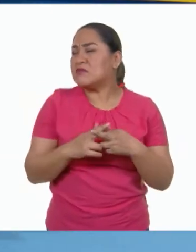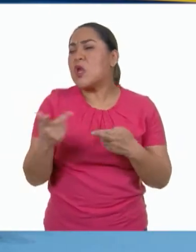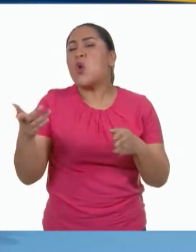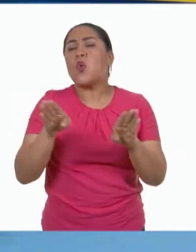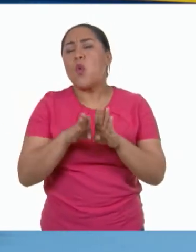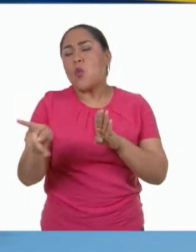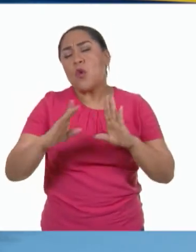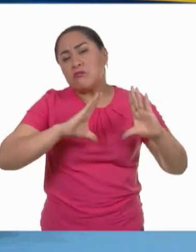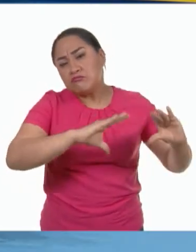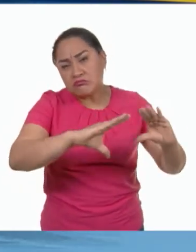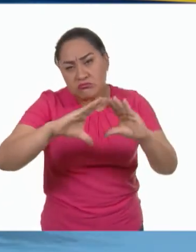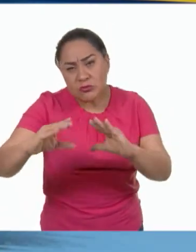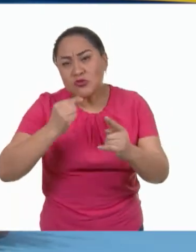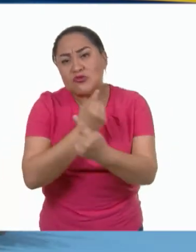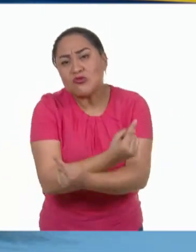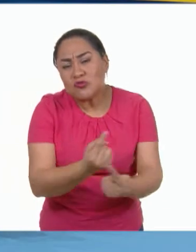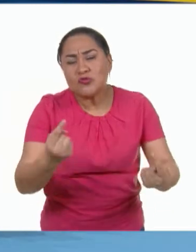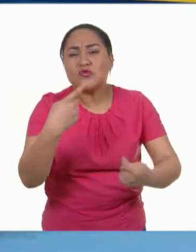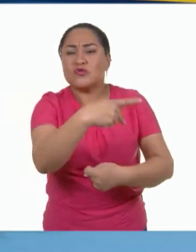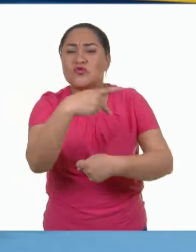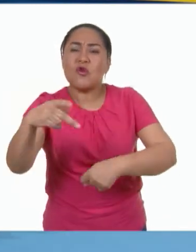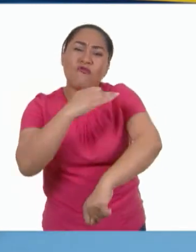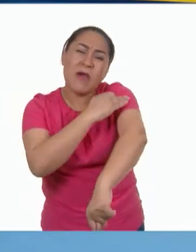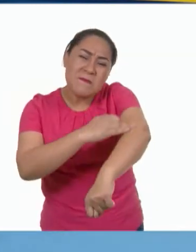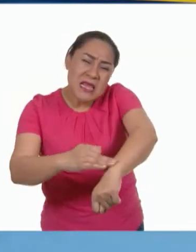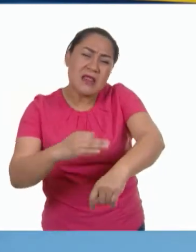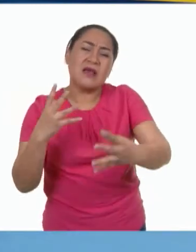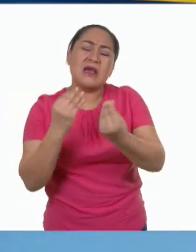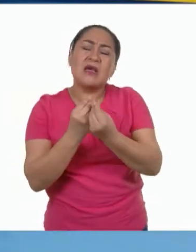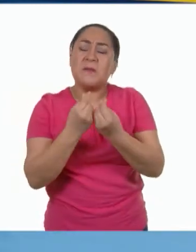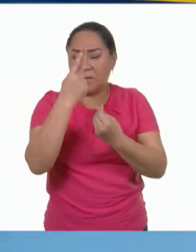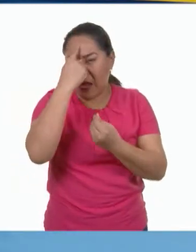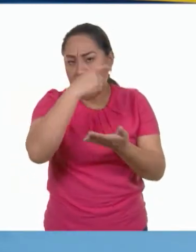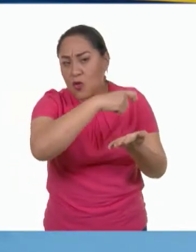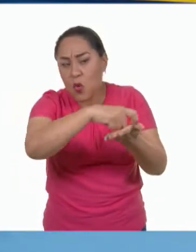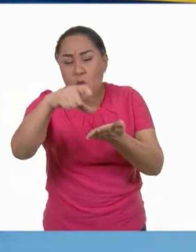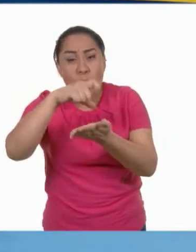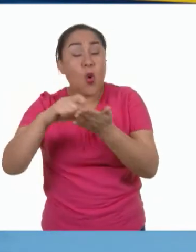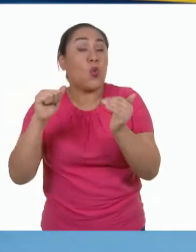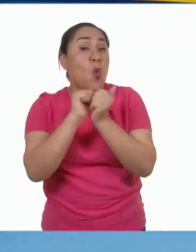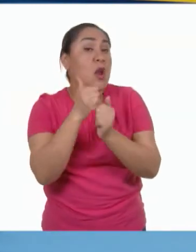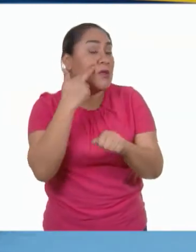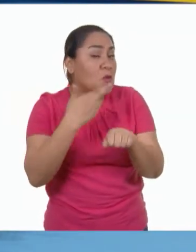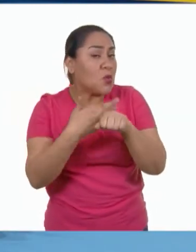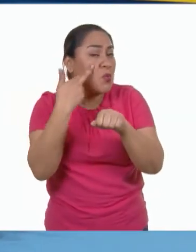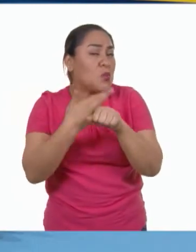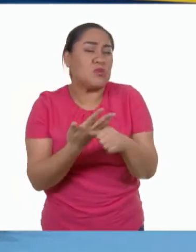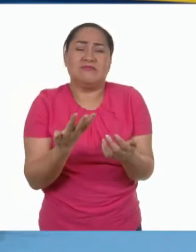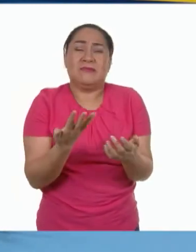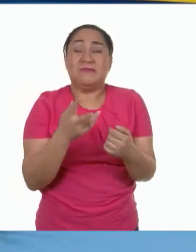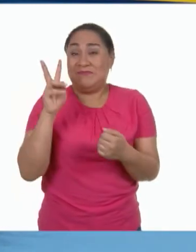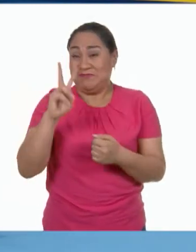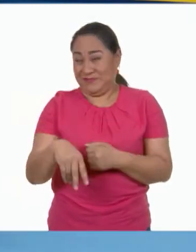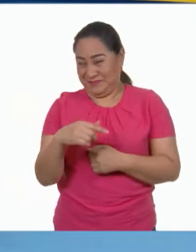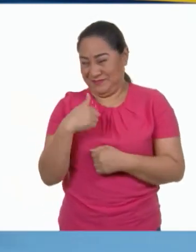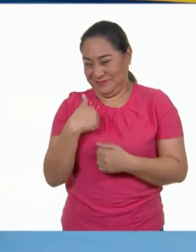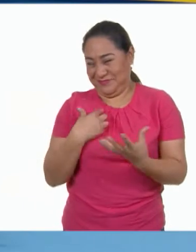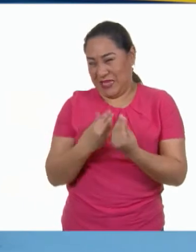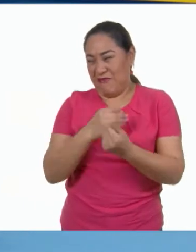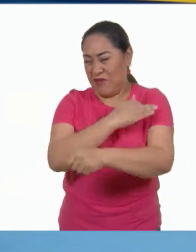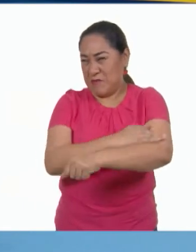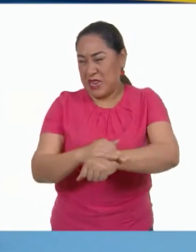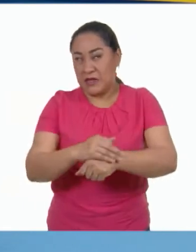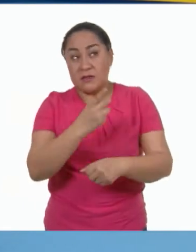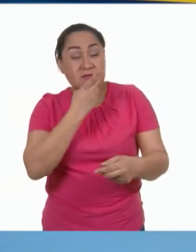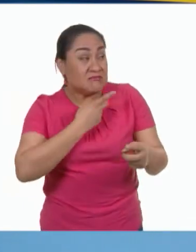el consumo responsable entre tus familiares o personas cercanas? La verdad es que cuando en mi familia me dijeron que no